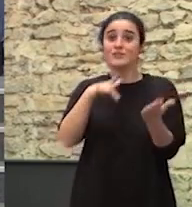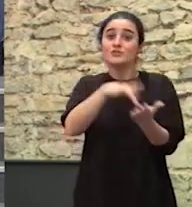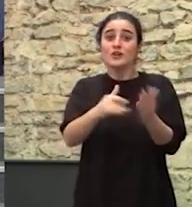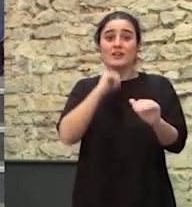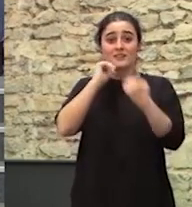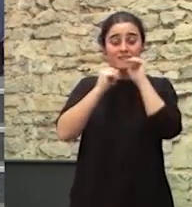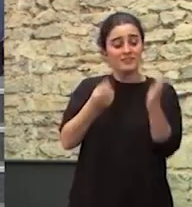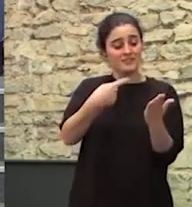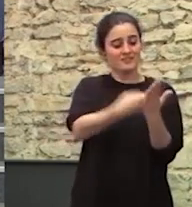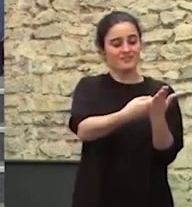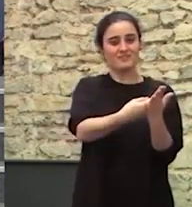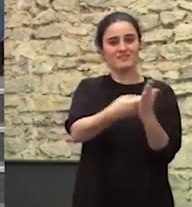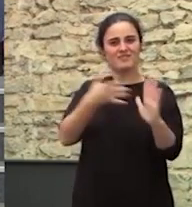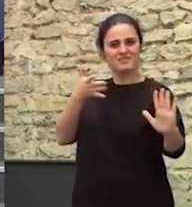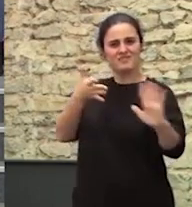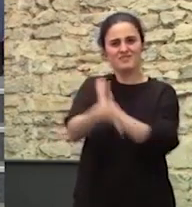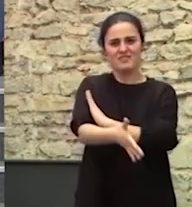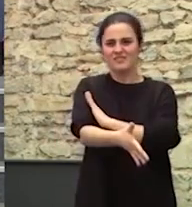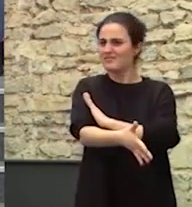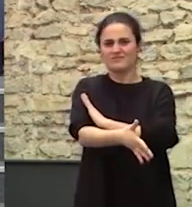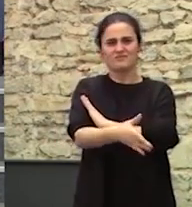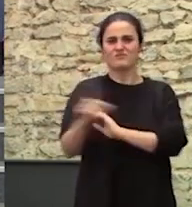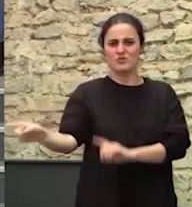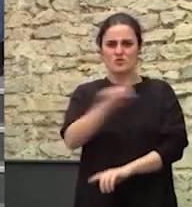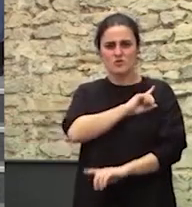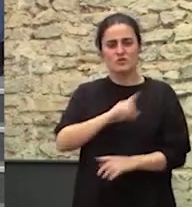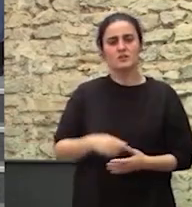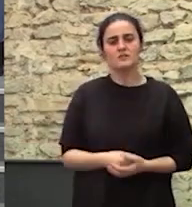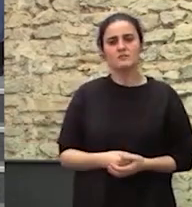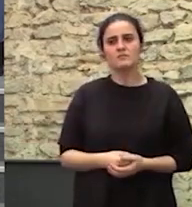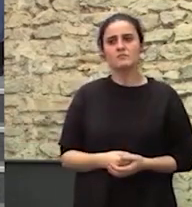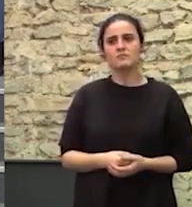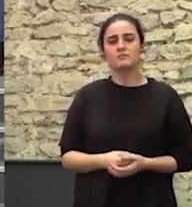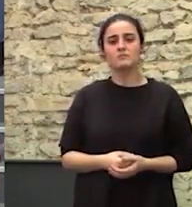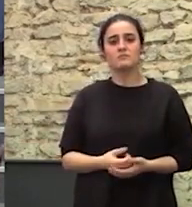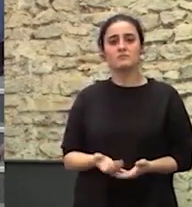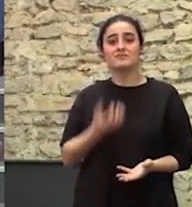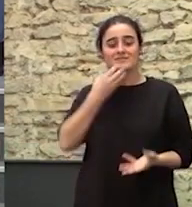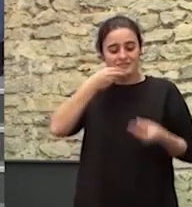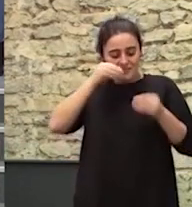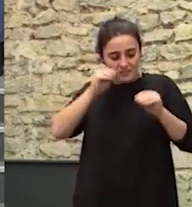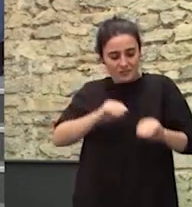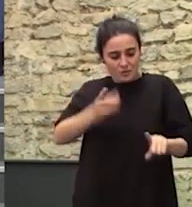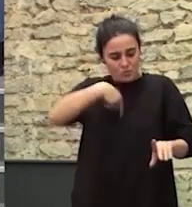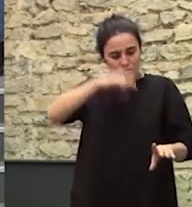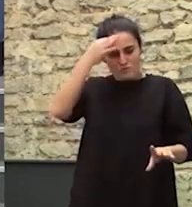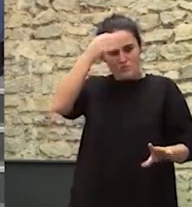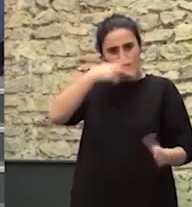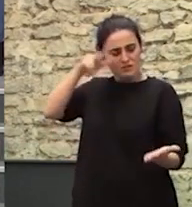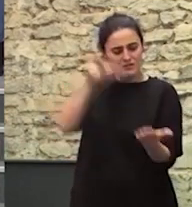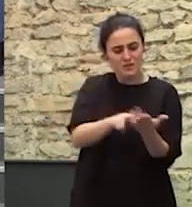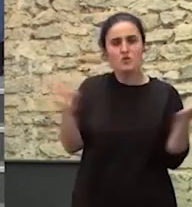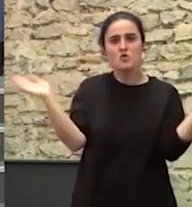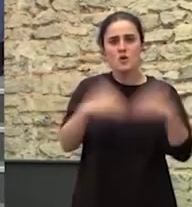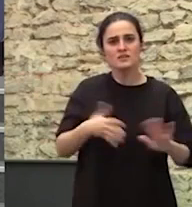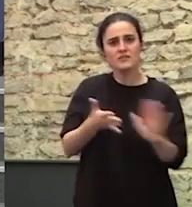Se nos define con desprecio Si no hay un reconocimiento histórico A nuestro pueblo No hay